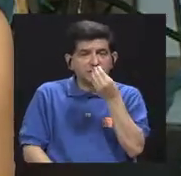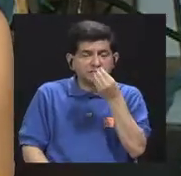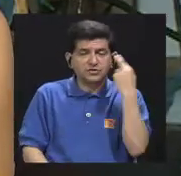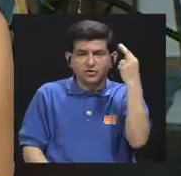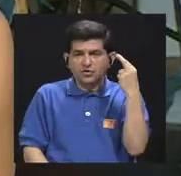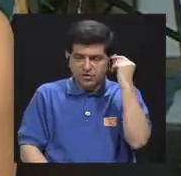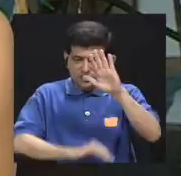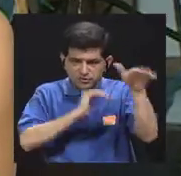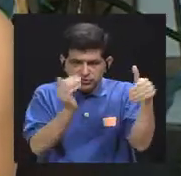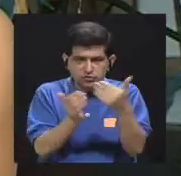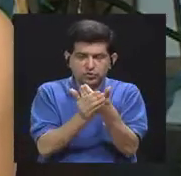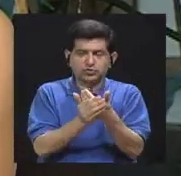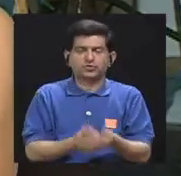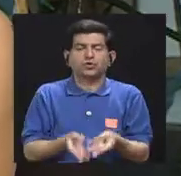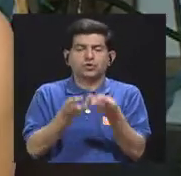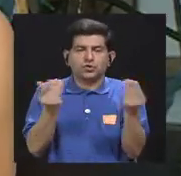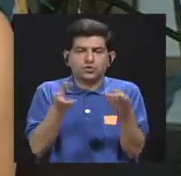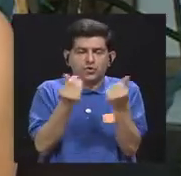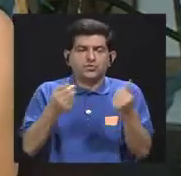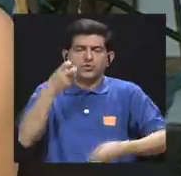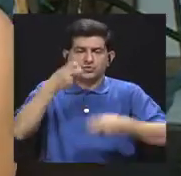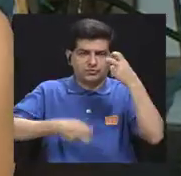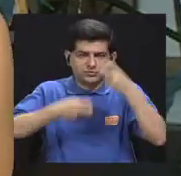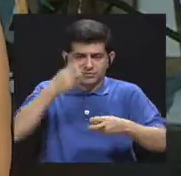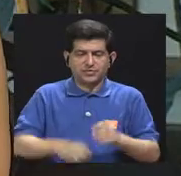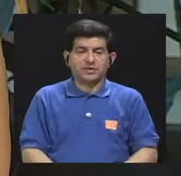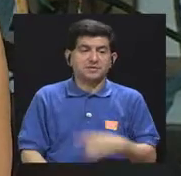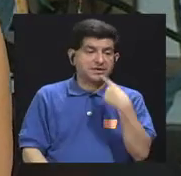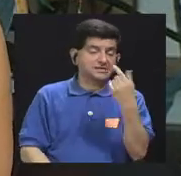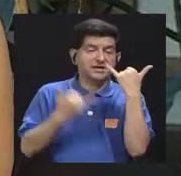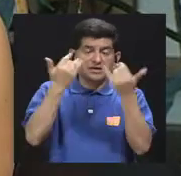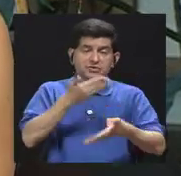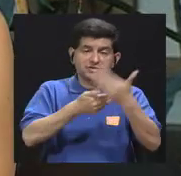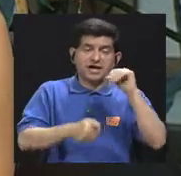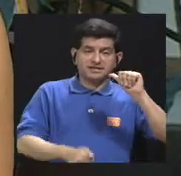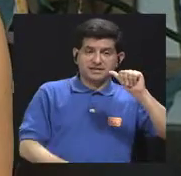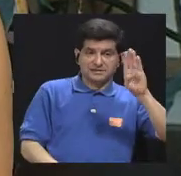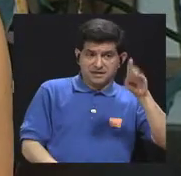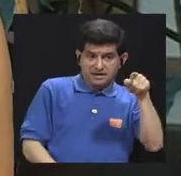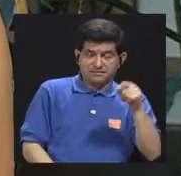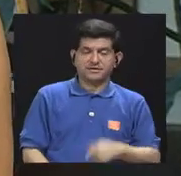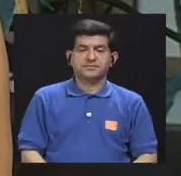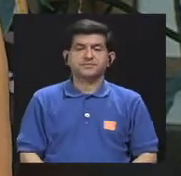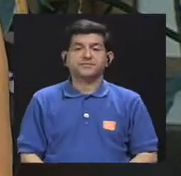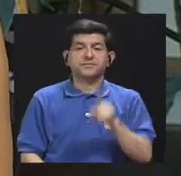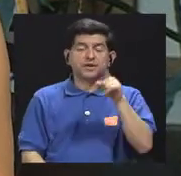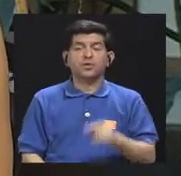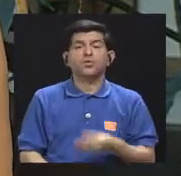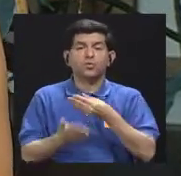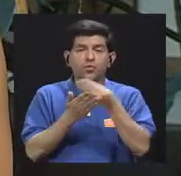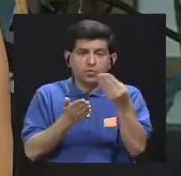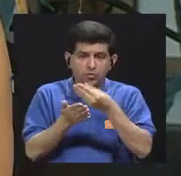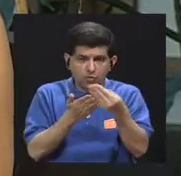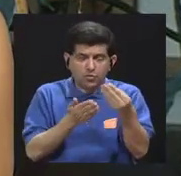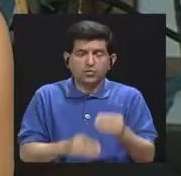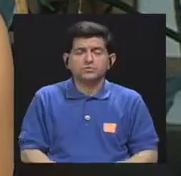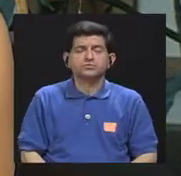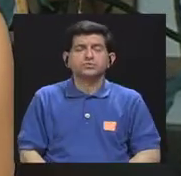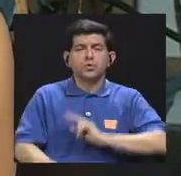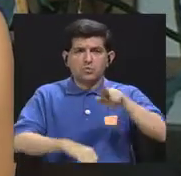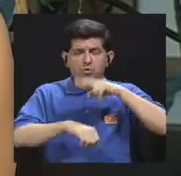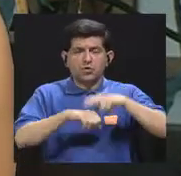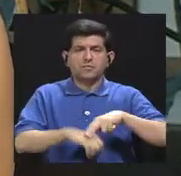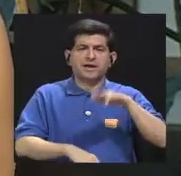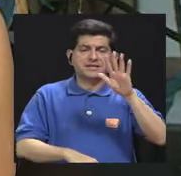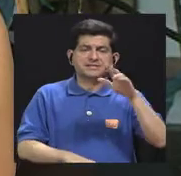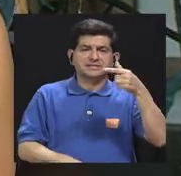hace, todo, produce todos esos problemas que Adriana ya mencionó. Existe un consumo recomendado que es